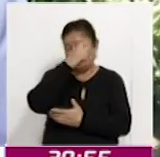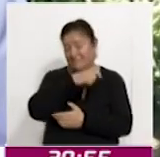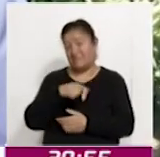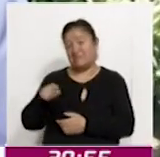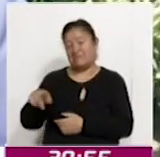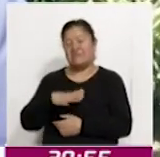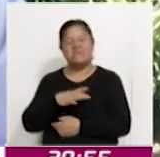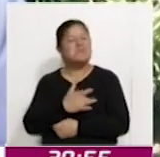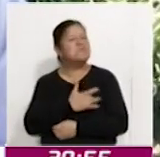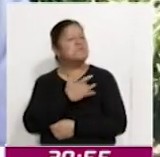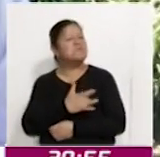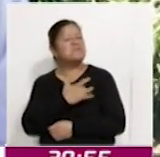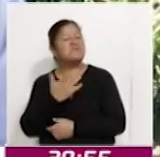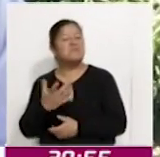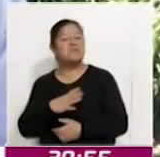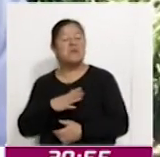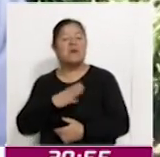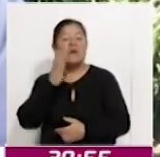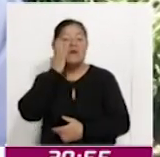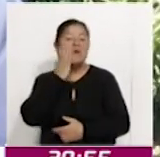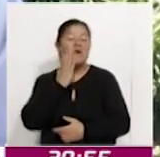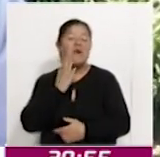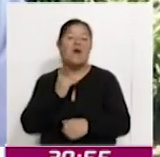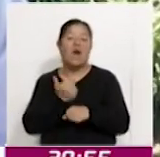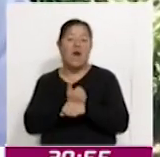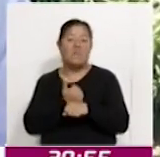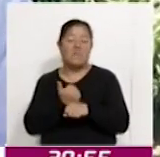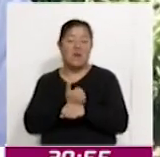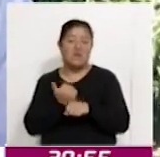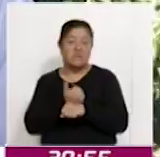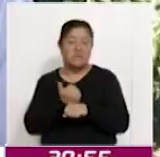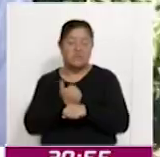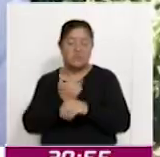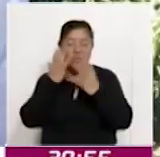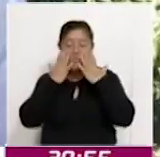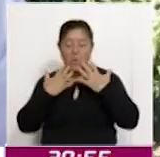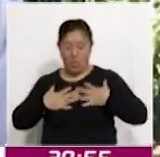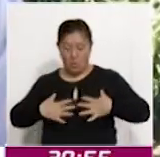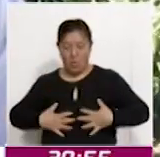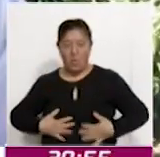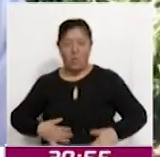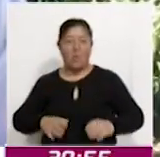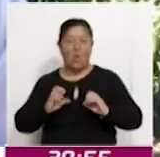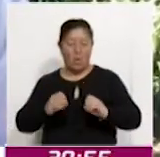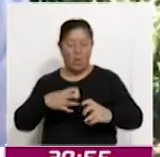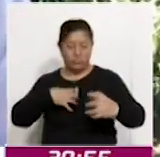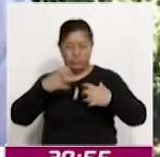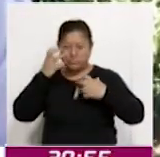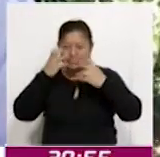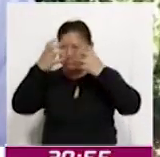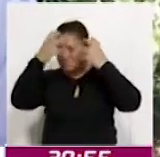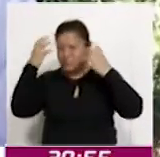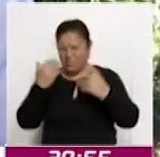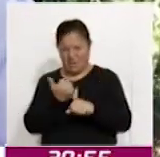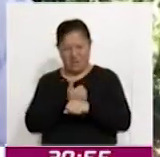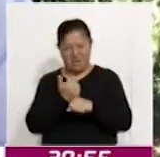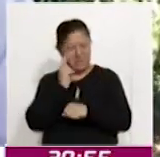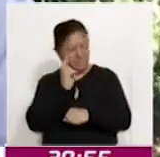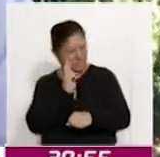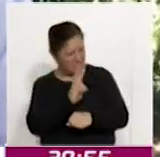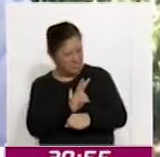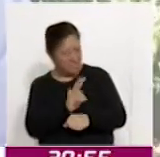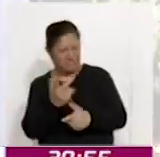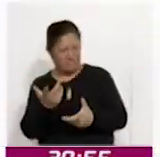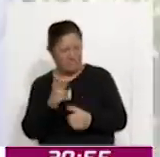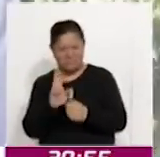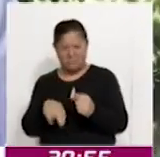es una estrictericia, que el cuerpo se ponga como amarillo o ciertas zonas del cuerpo se pongan amarillas. Obviamente no es